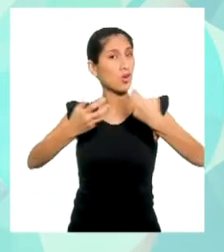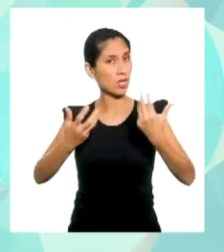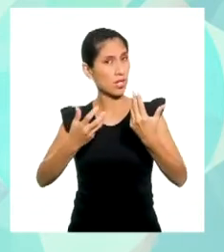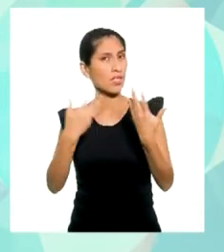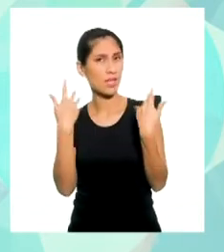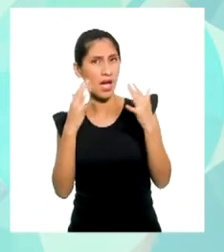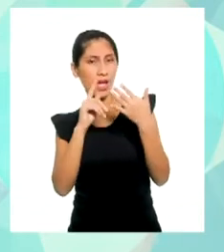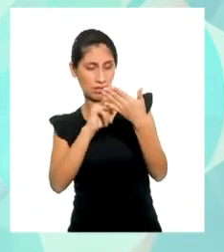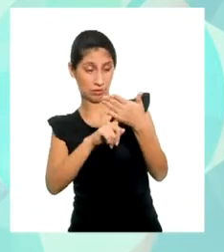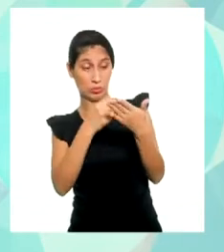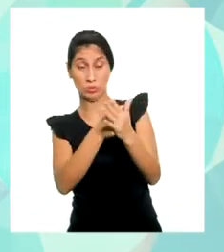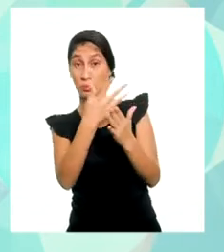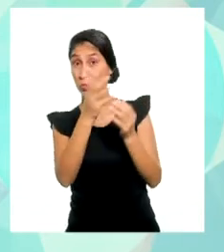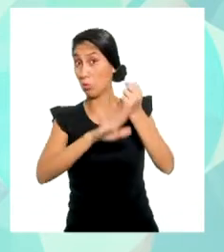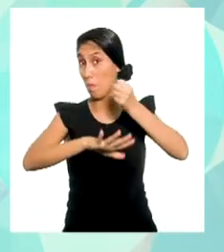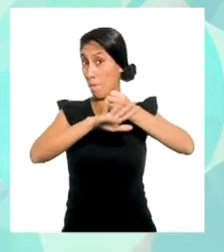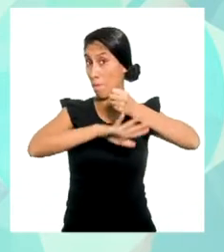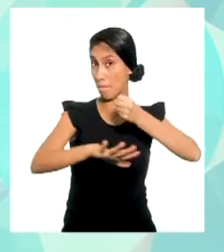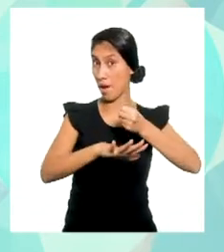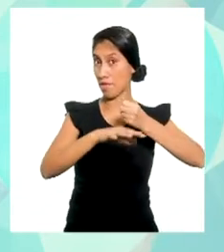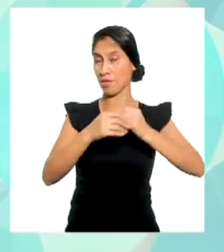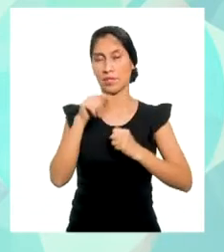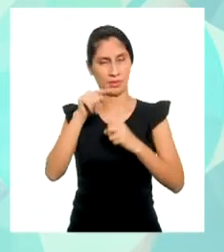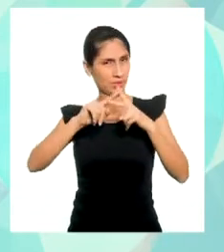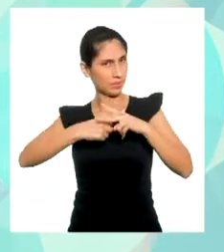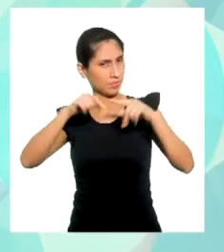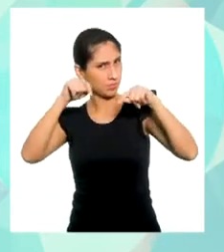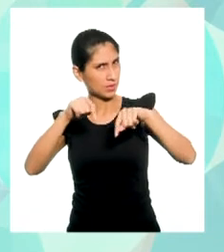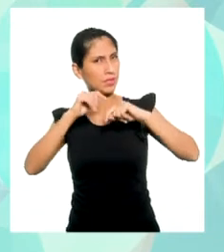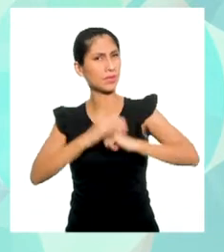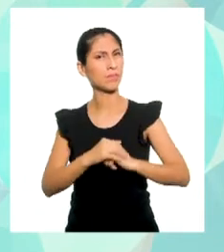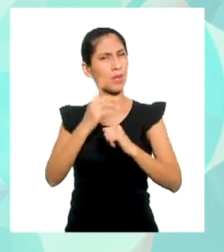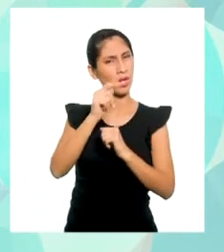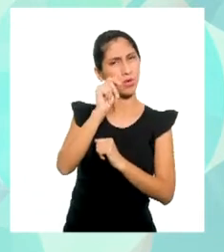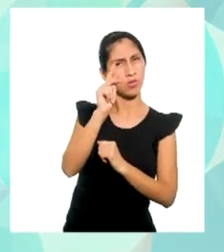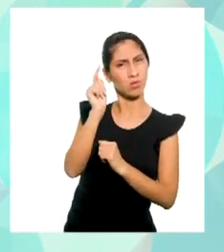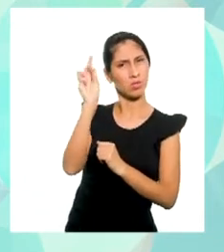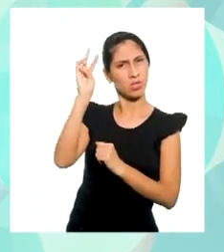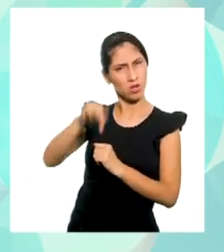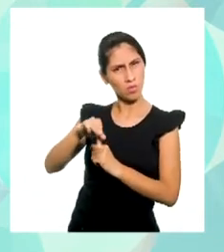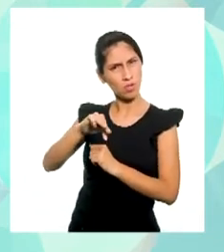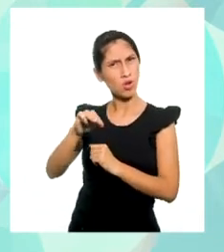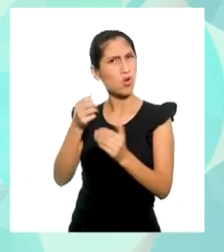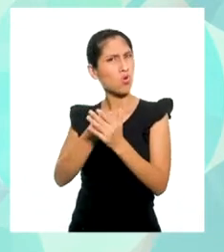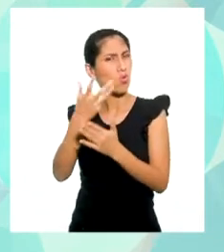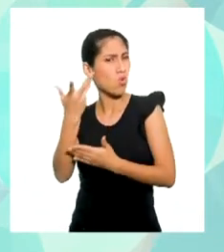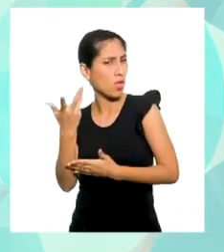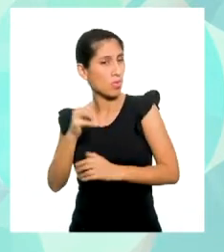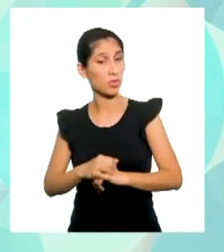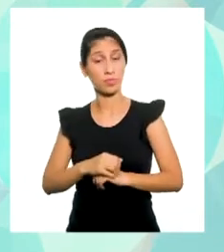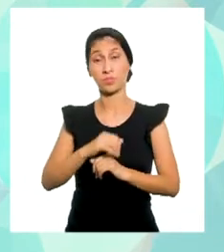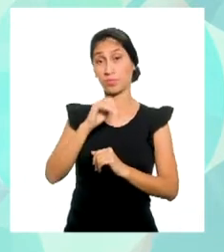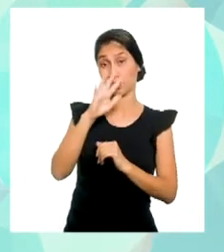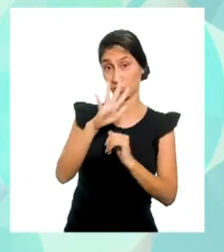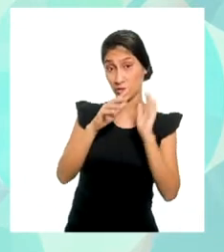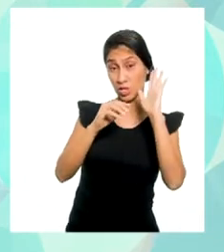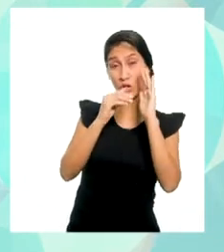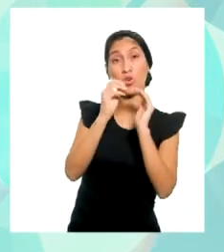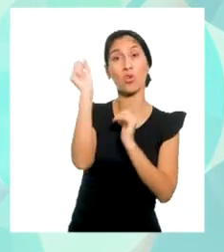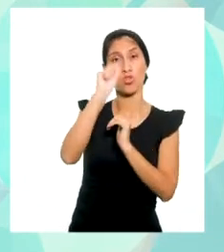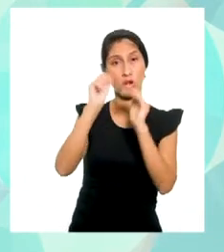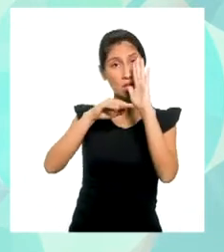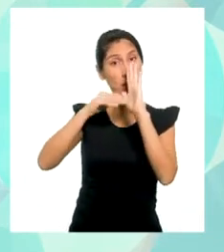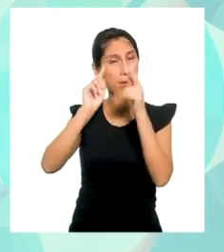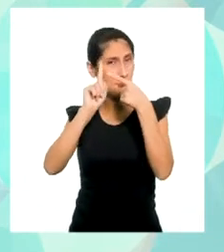tenemos un costo base a partir de ahí. Para un kilómetro, el servicio cuesta 5 más